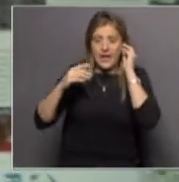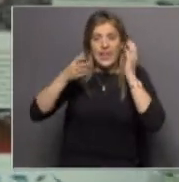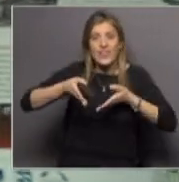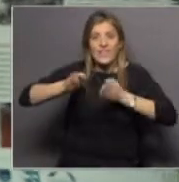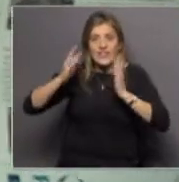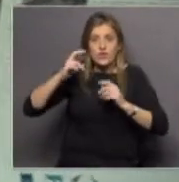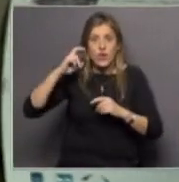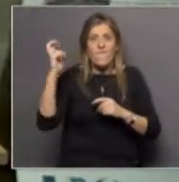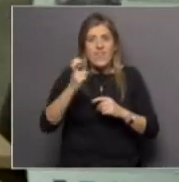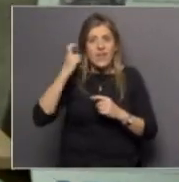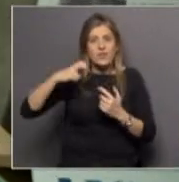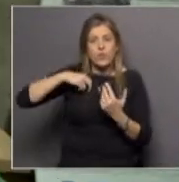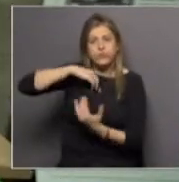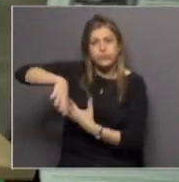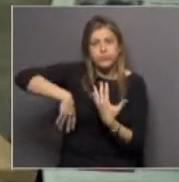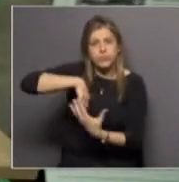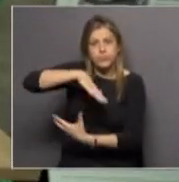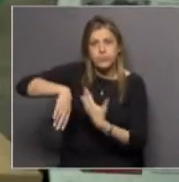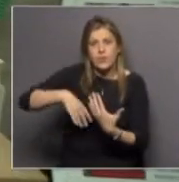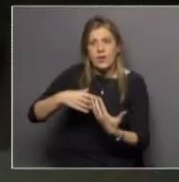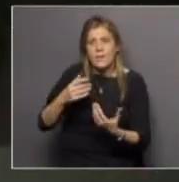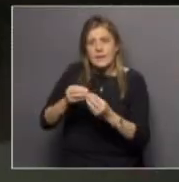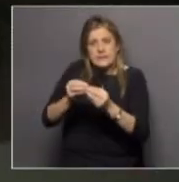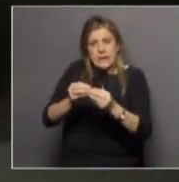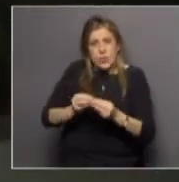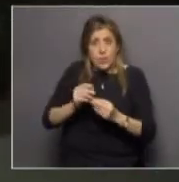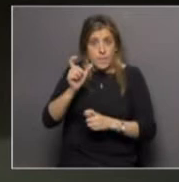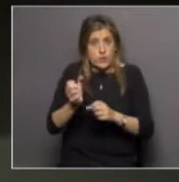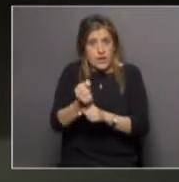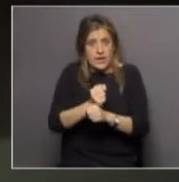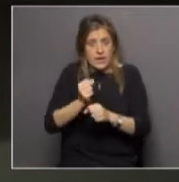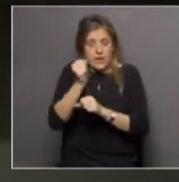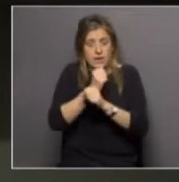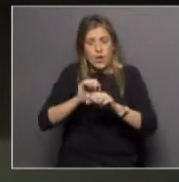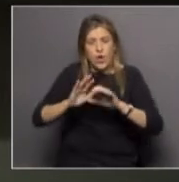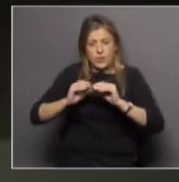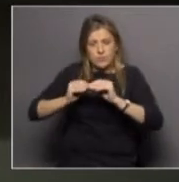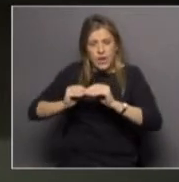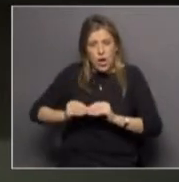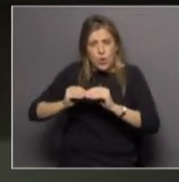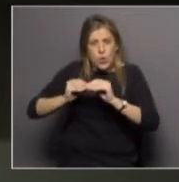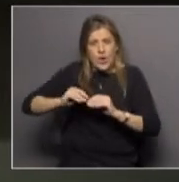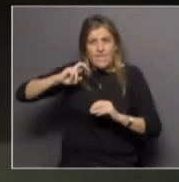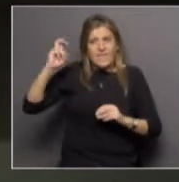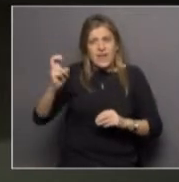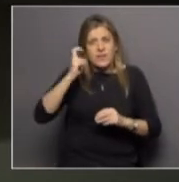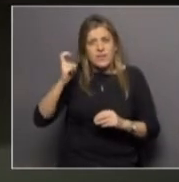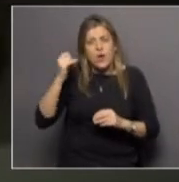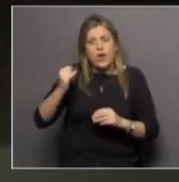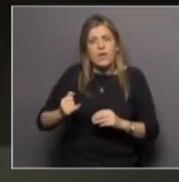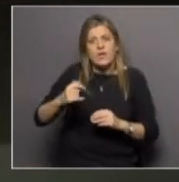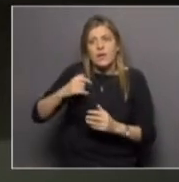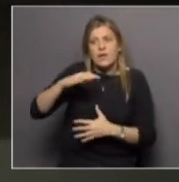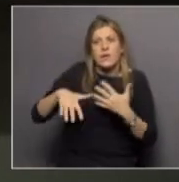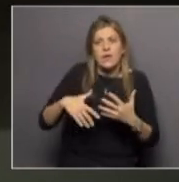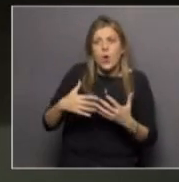debidas al viento que después los calculistas lo usan para calcular justamente las características de